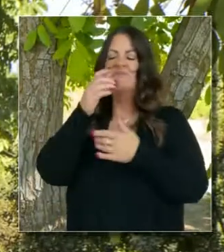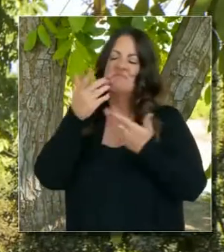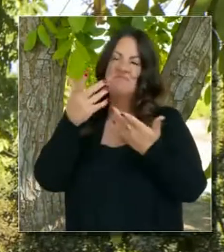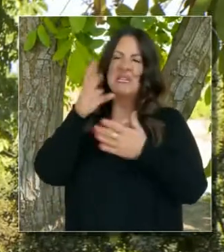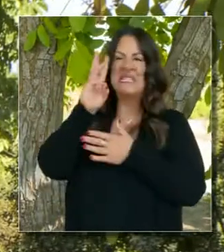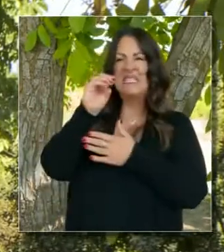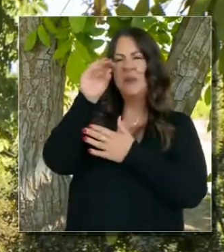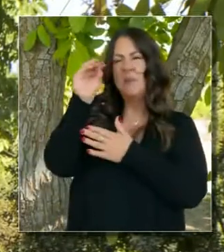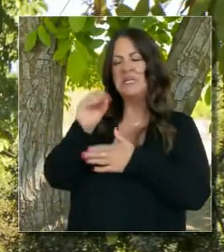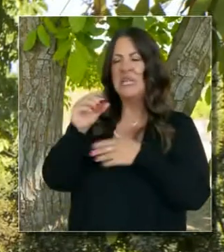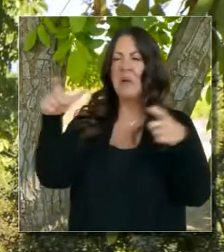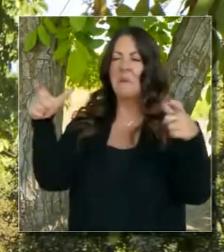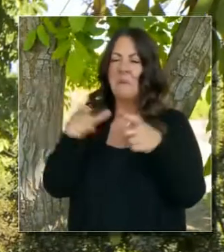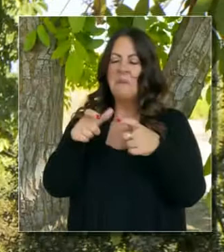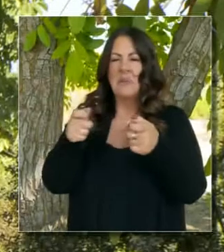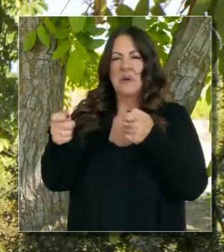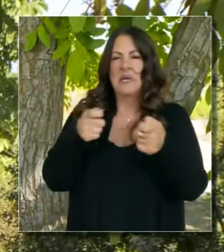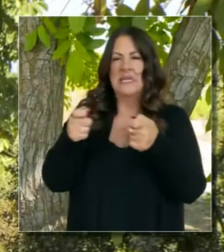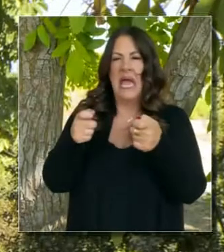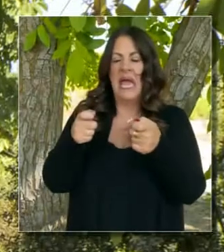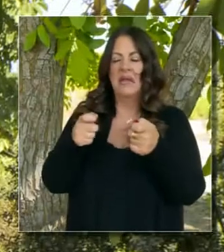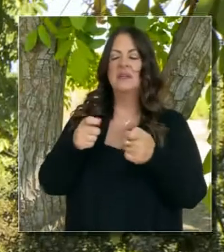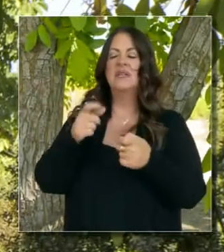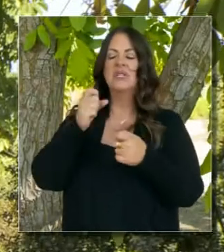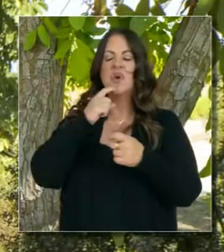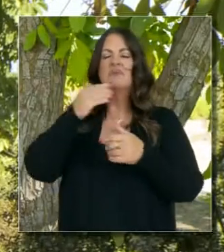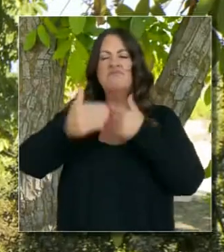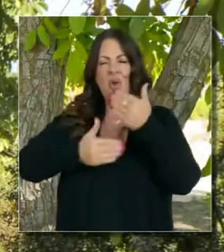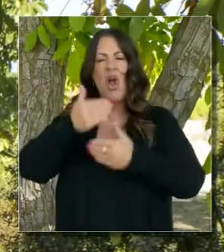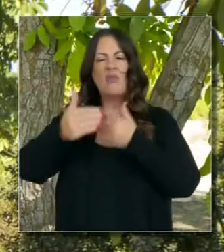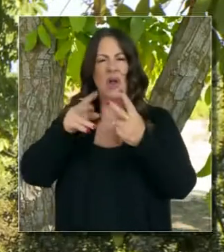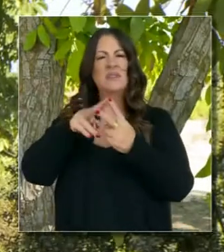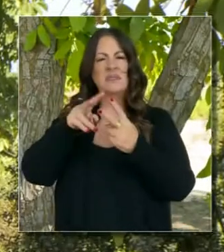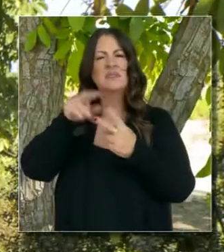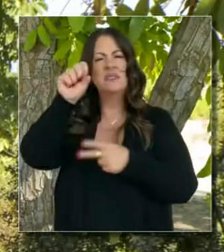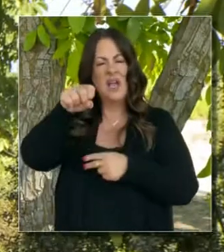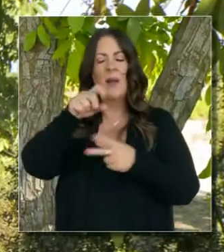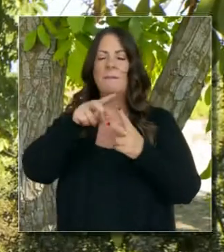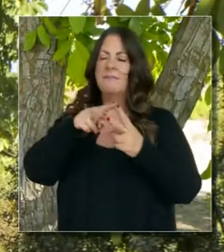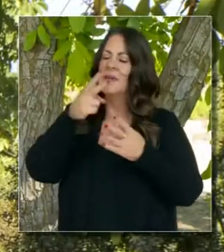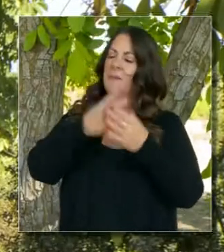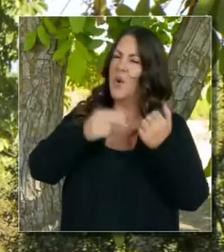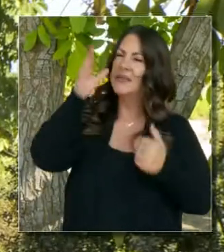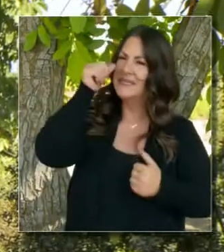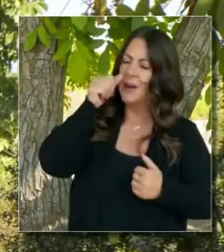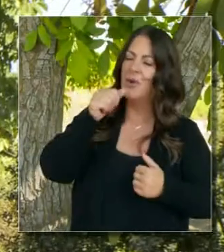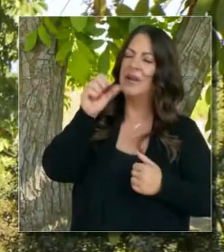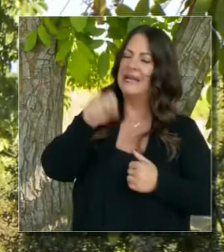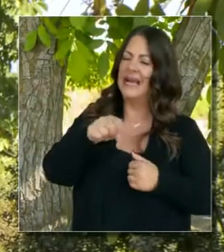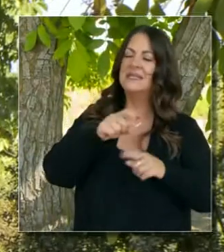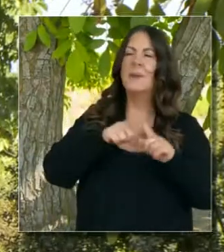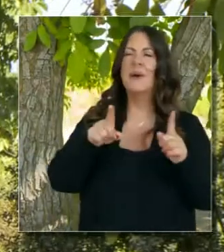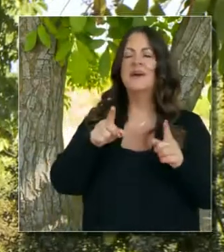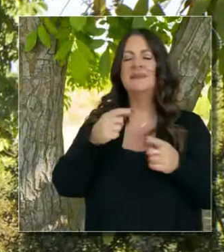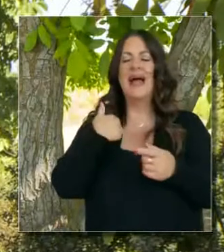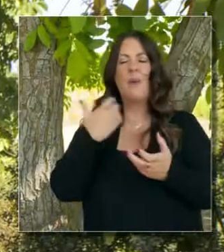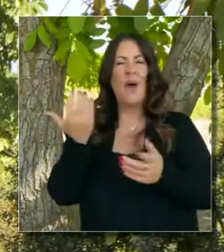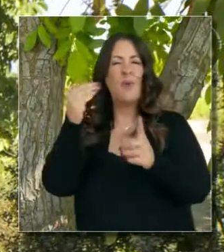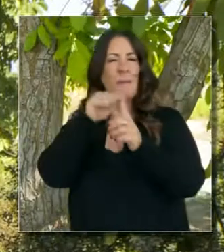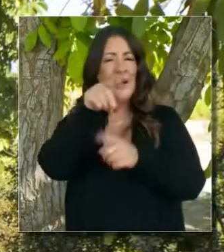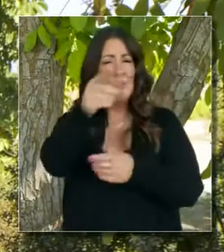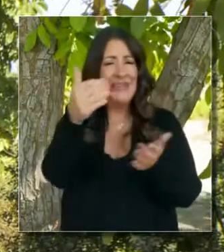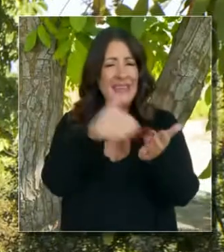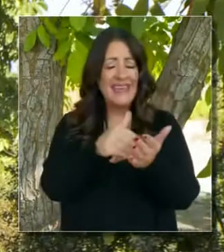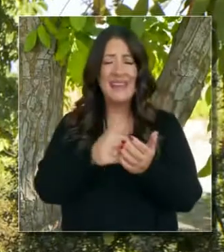de August, con una contención de 60 por ciento. Así que se logra progreso en esos dos frentes. Últimas palabras antes de abrirlo a las preguntas.